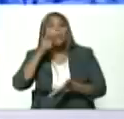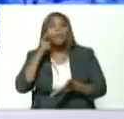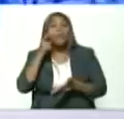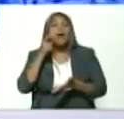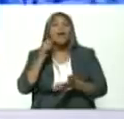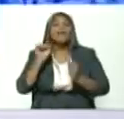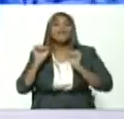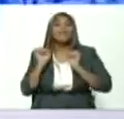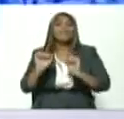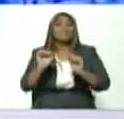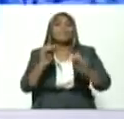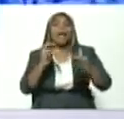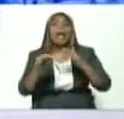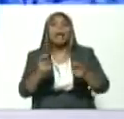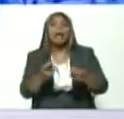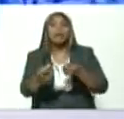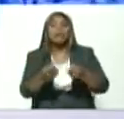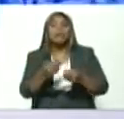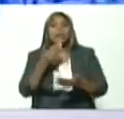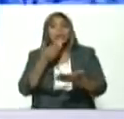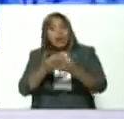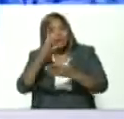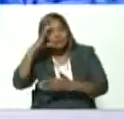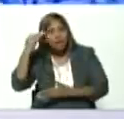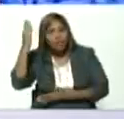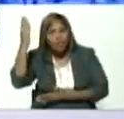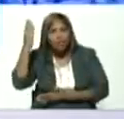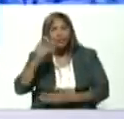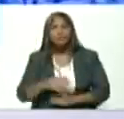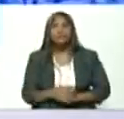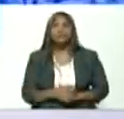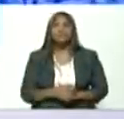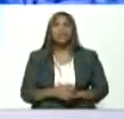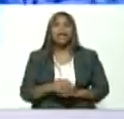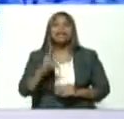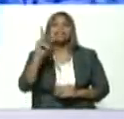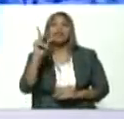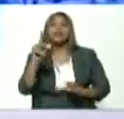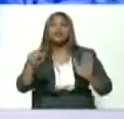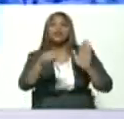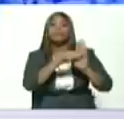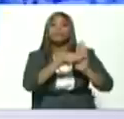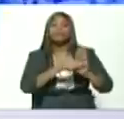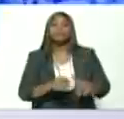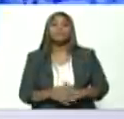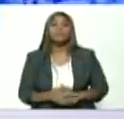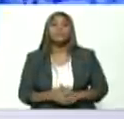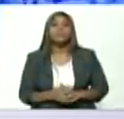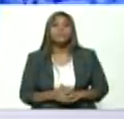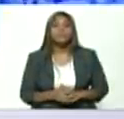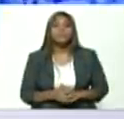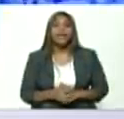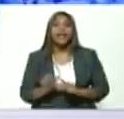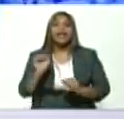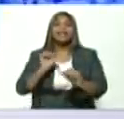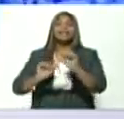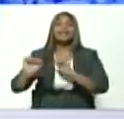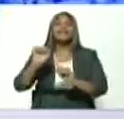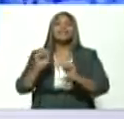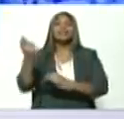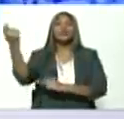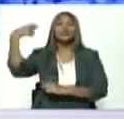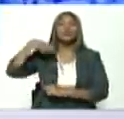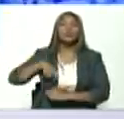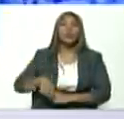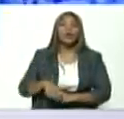la guerra económica gracias a Dios el segundo punto la defensa del salario